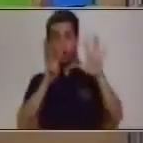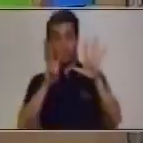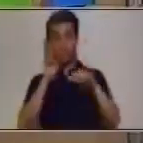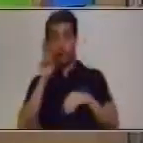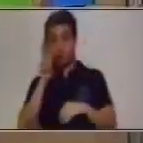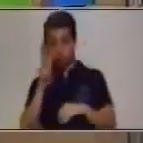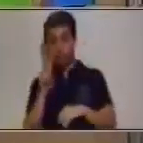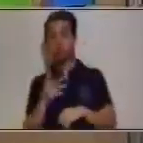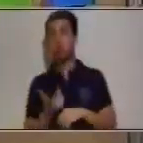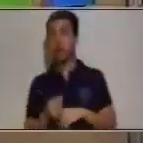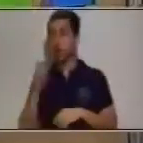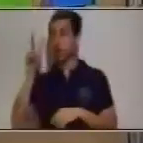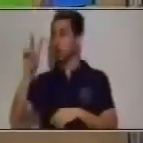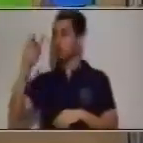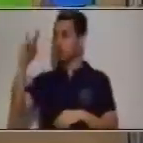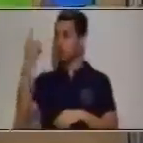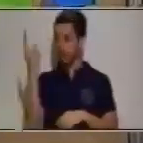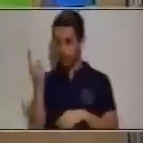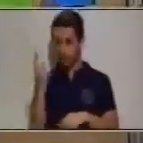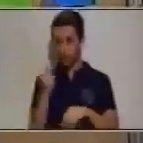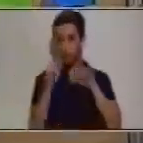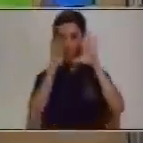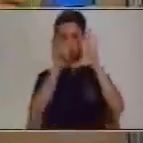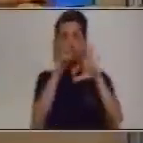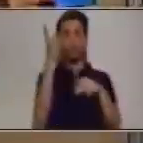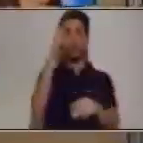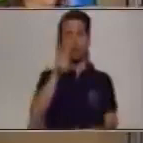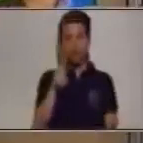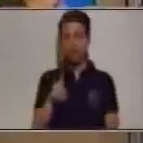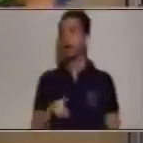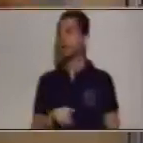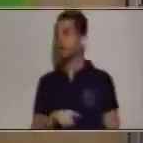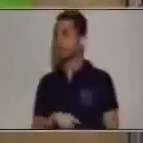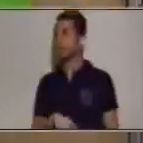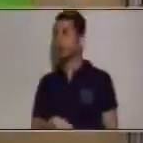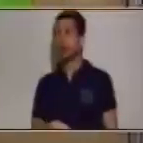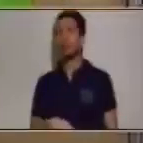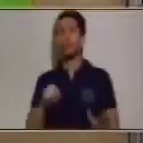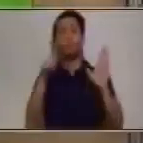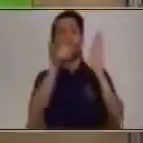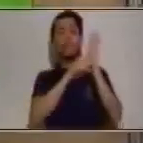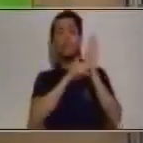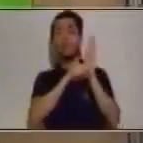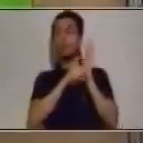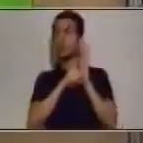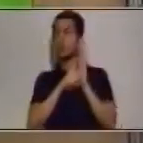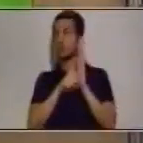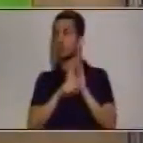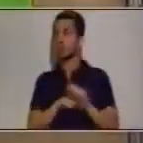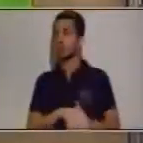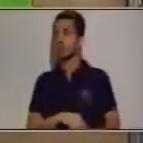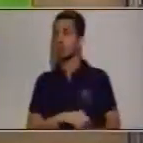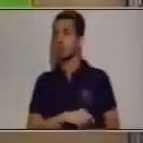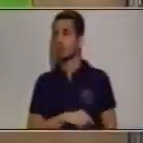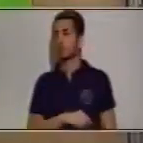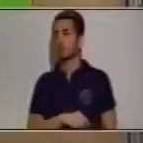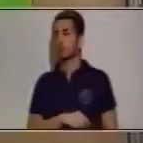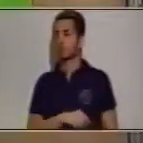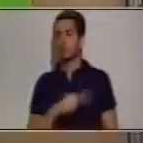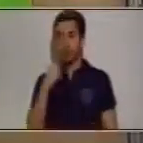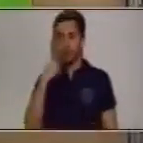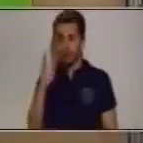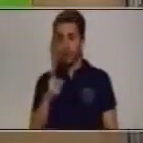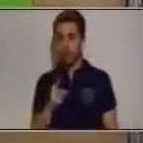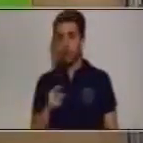dos unidades y ocho decenas. A ese le vamos a quitar, para ello vamos a utilizar, el signo